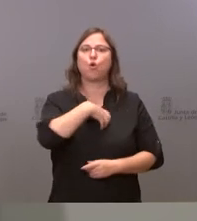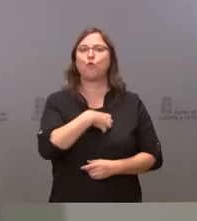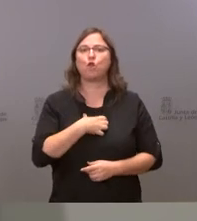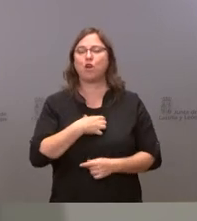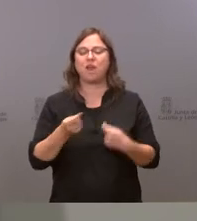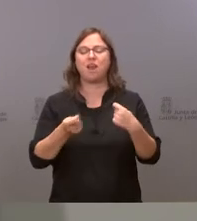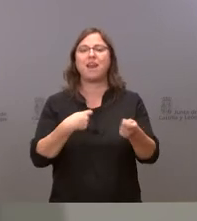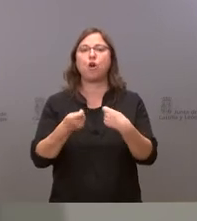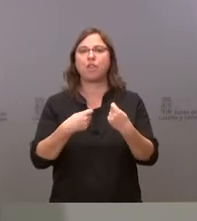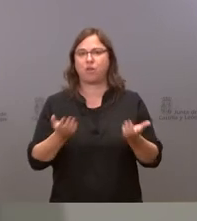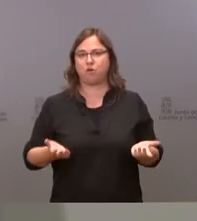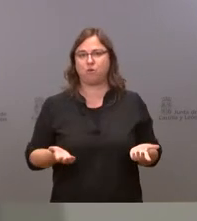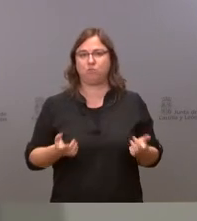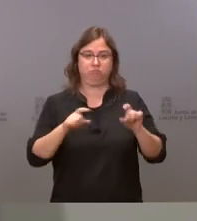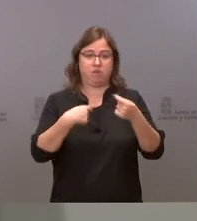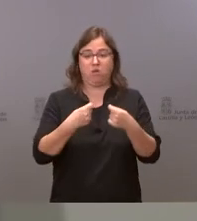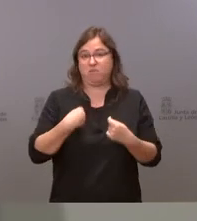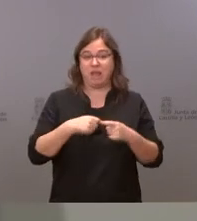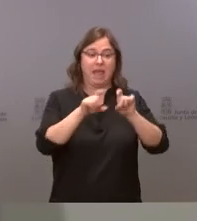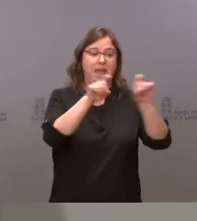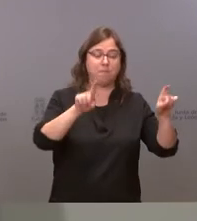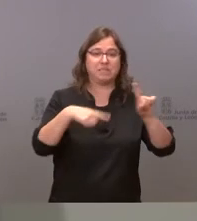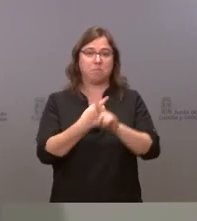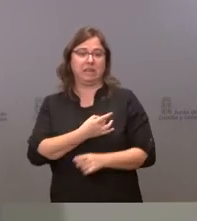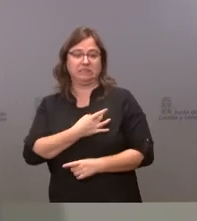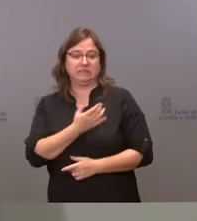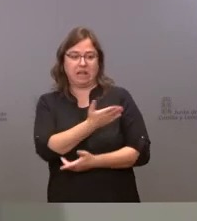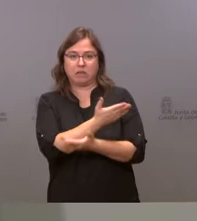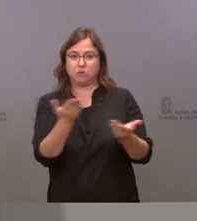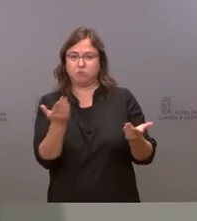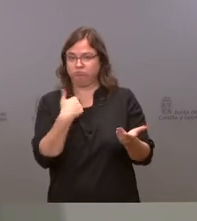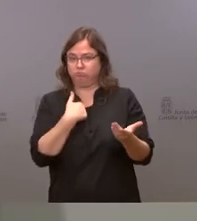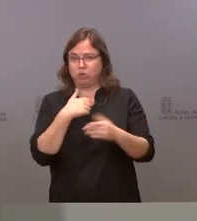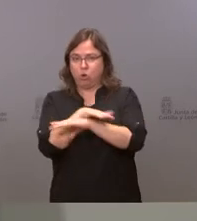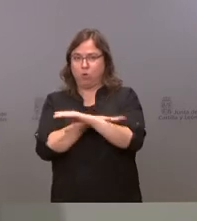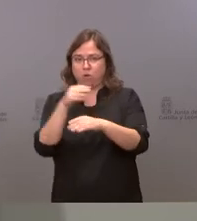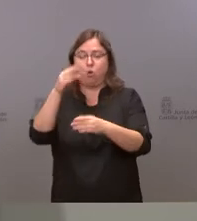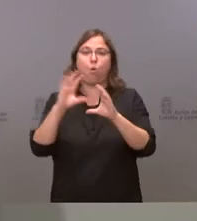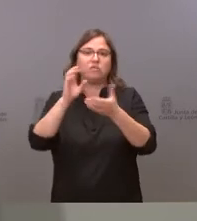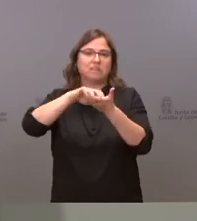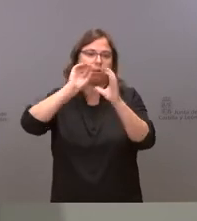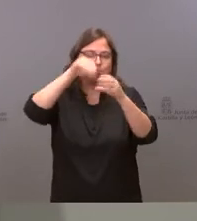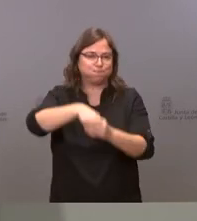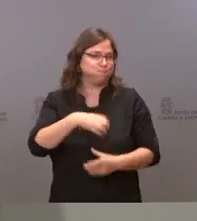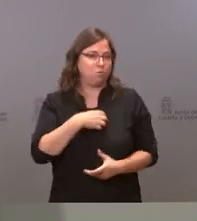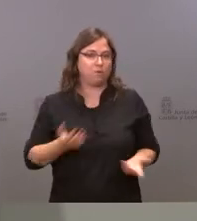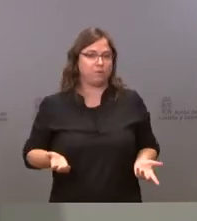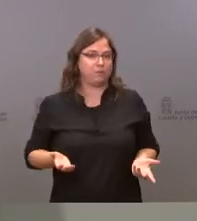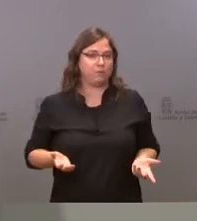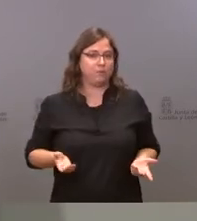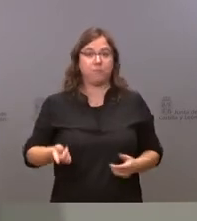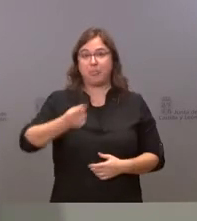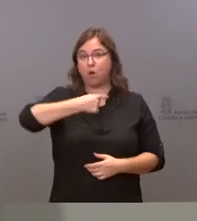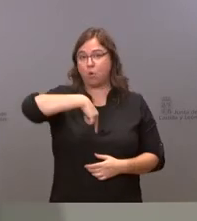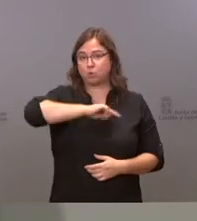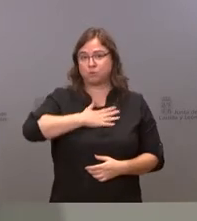negociación entre empresas y sindicatos en sus convenios a este respecto hay decirle que nosotros no tenemos